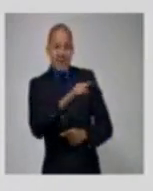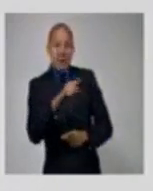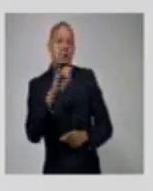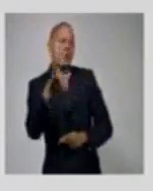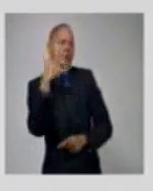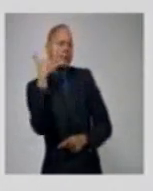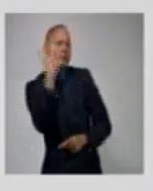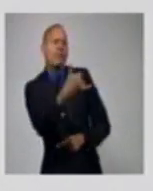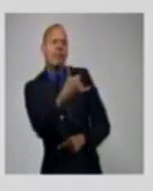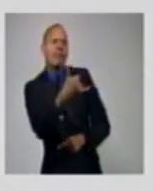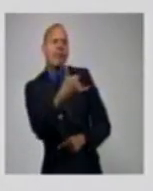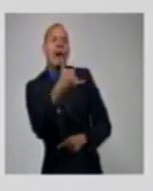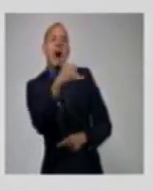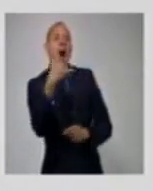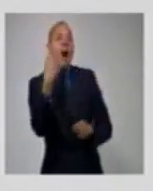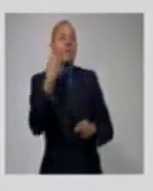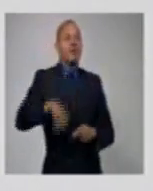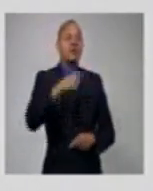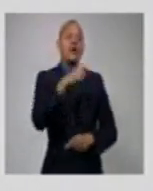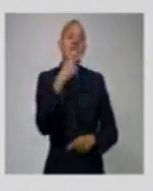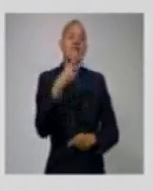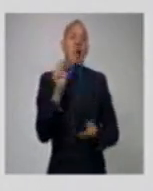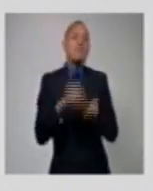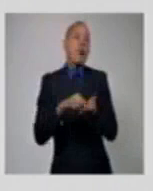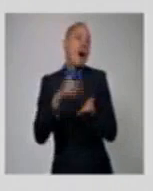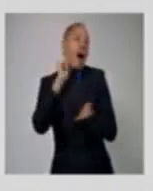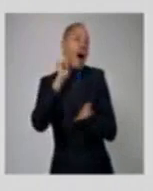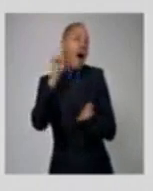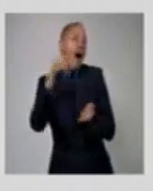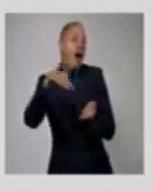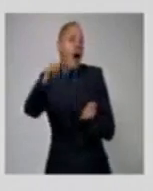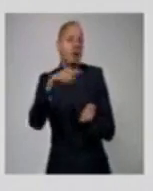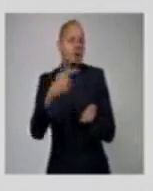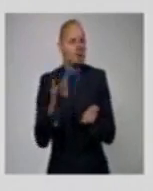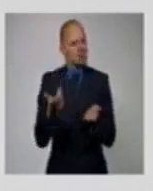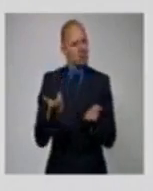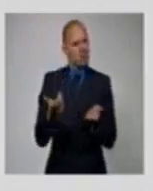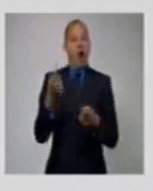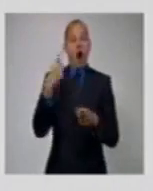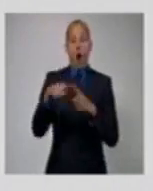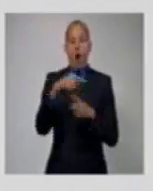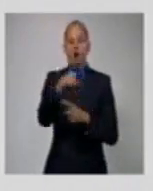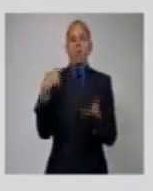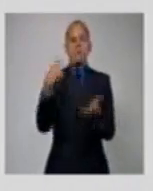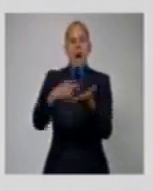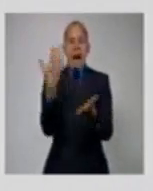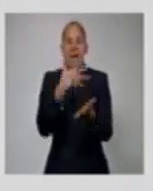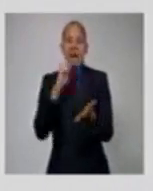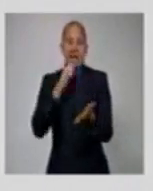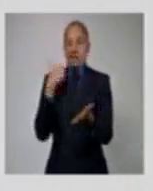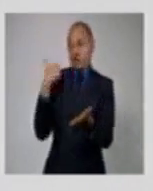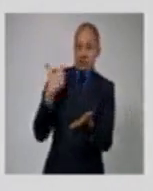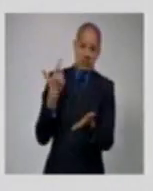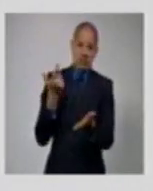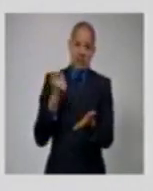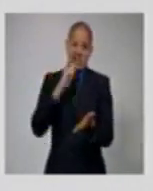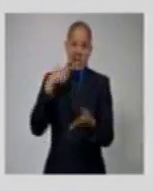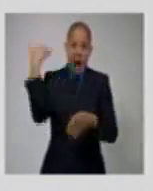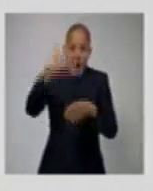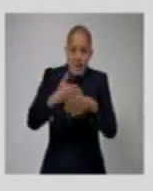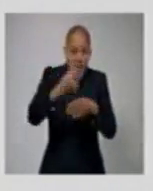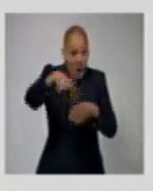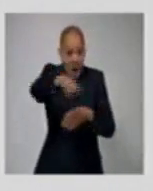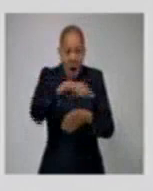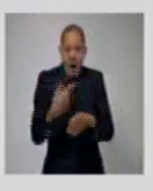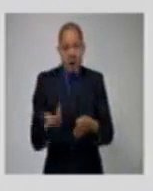dinero para hacerlo de los mismos que nos tienen bloqueados. Así es. Y una vez ahí, crear el peor ambiente